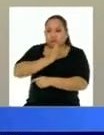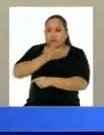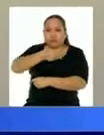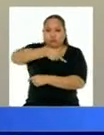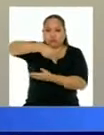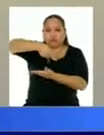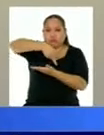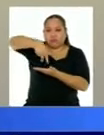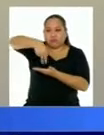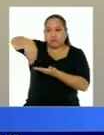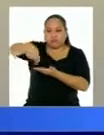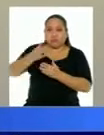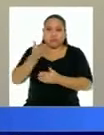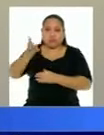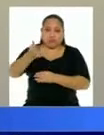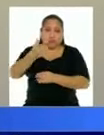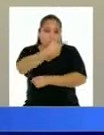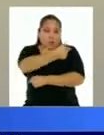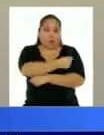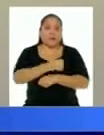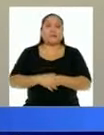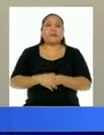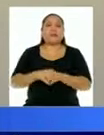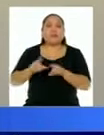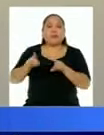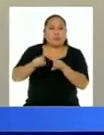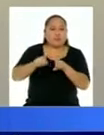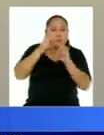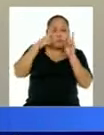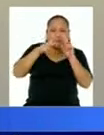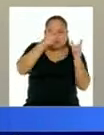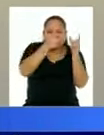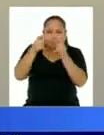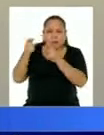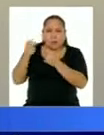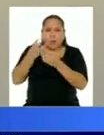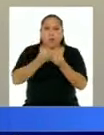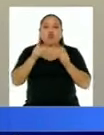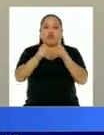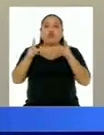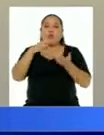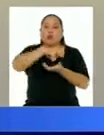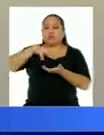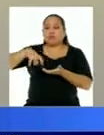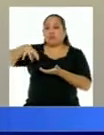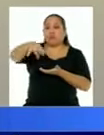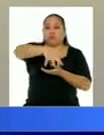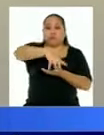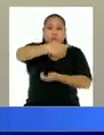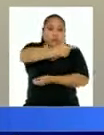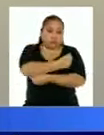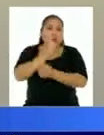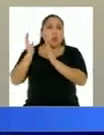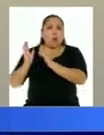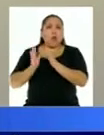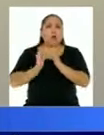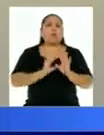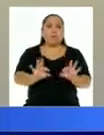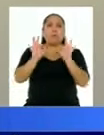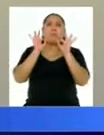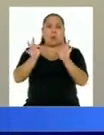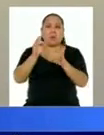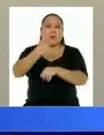apreciar en las supervisiones realizadas por las autoridades, en la mayoría de los puntos la vacunación se está realizando de manera ordenada y